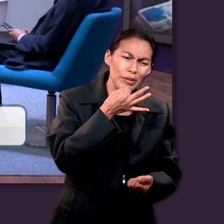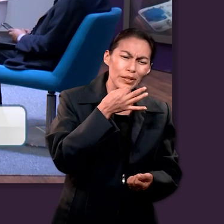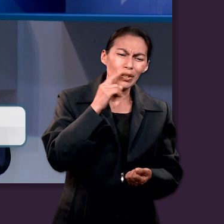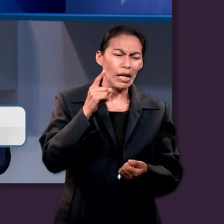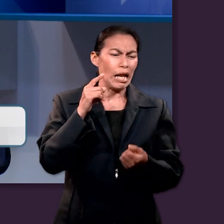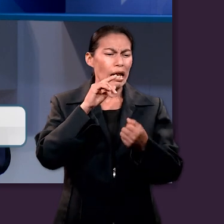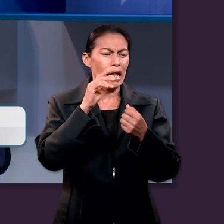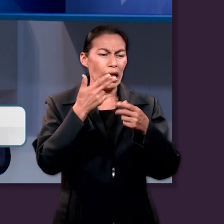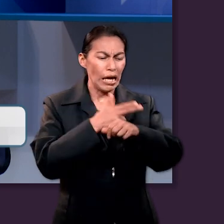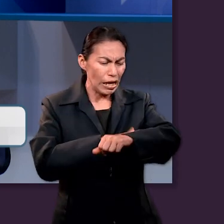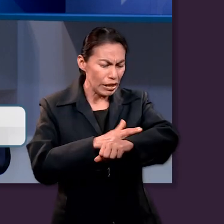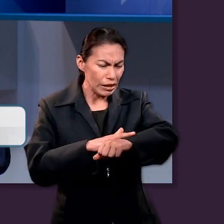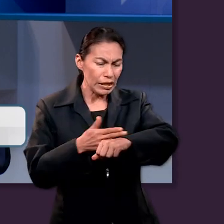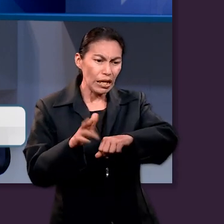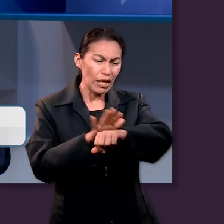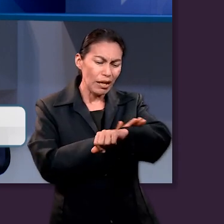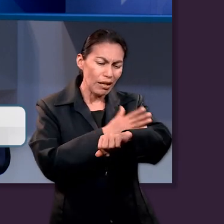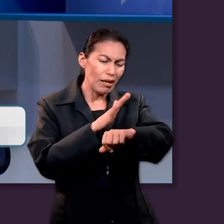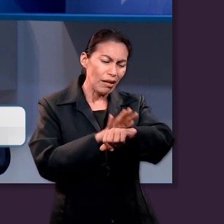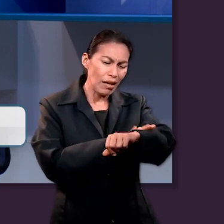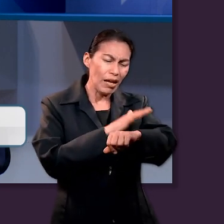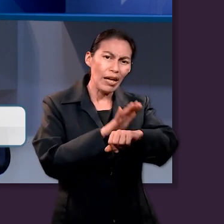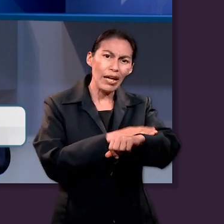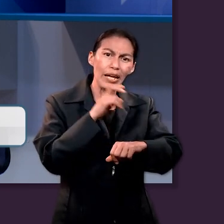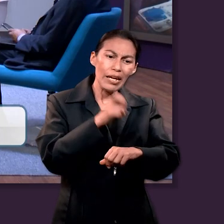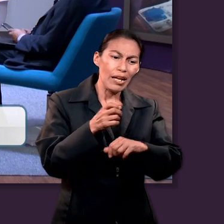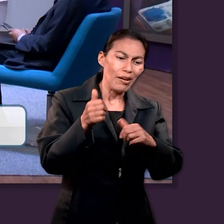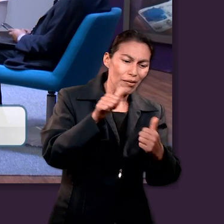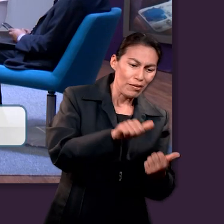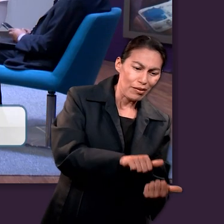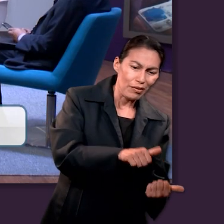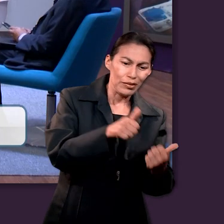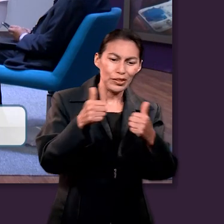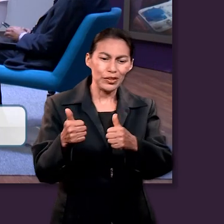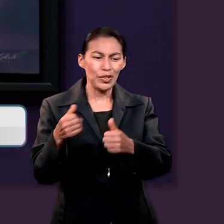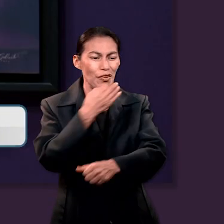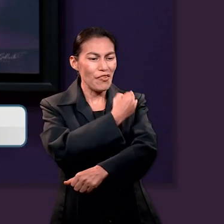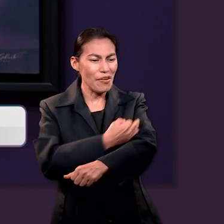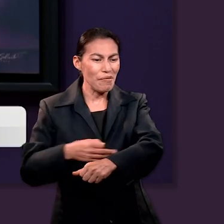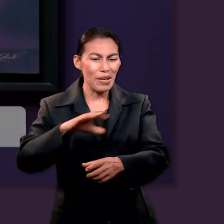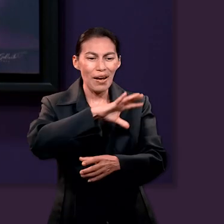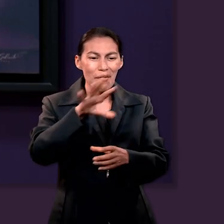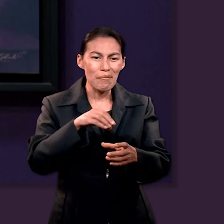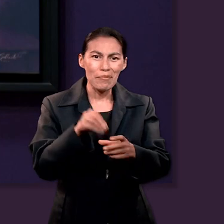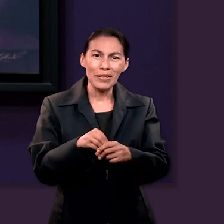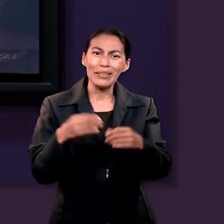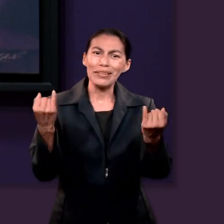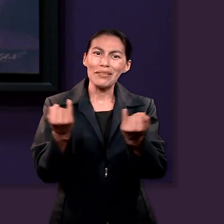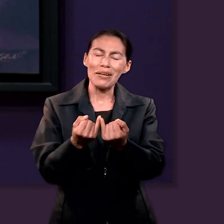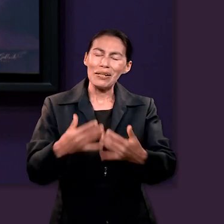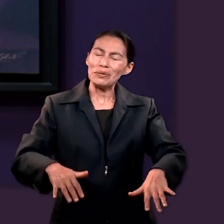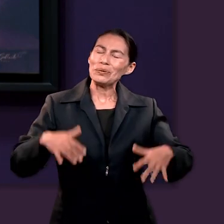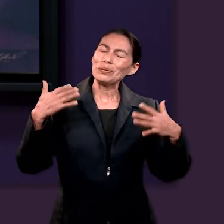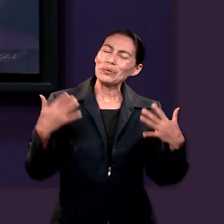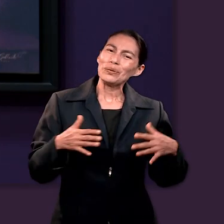misma hora de la noche y les lavó las heridas y enseguida se bautizó con él con todos los suyos.